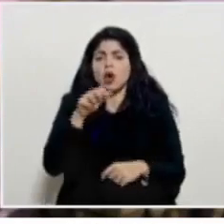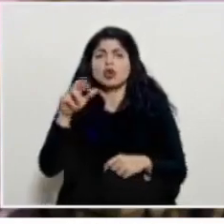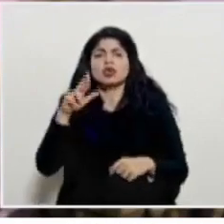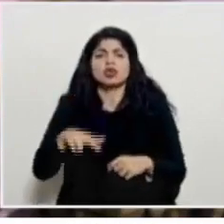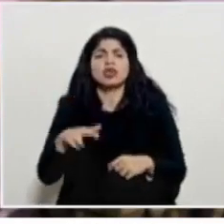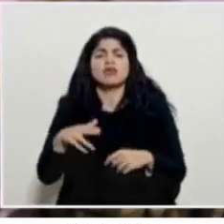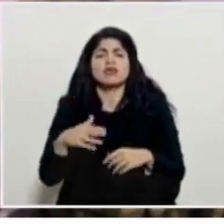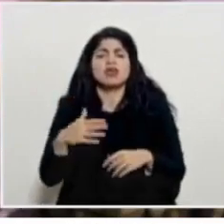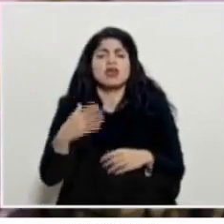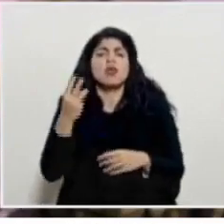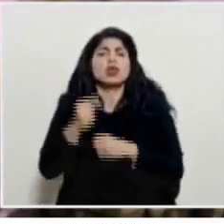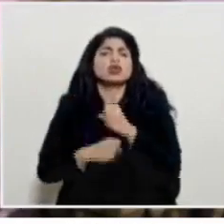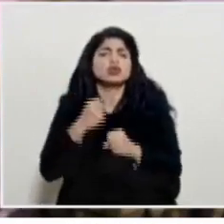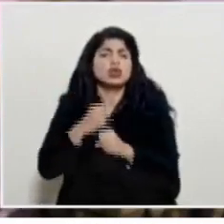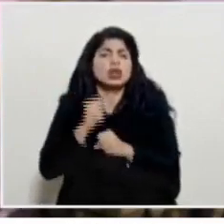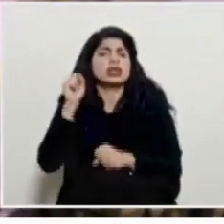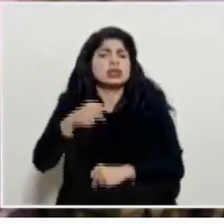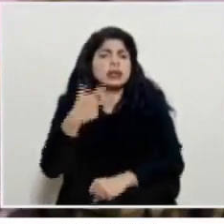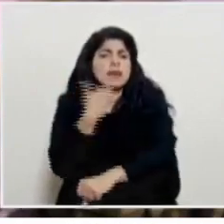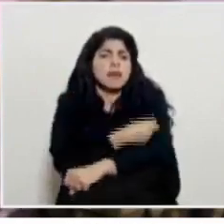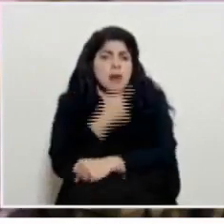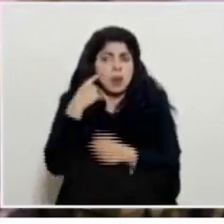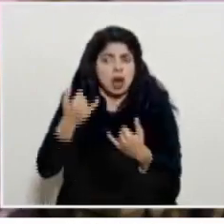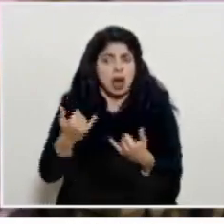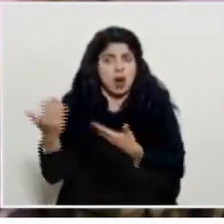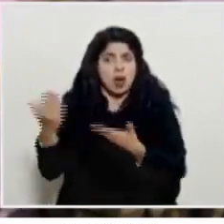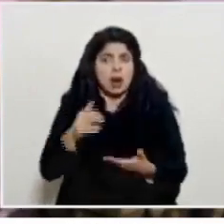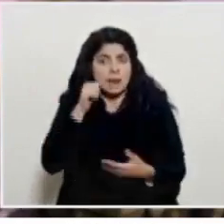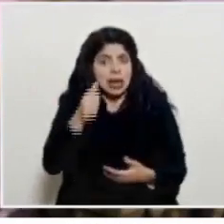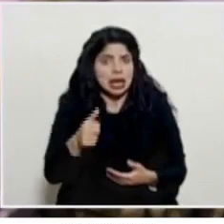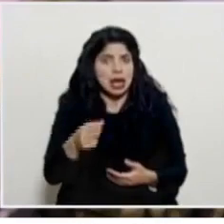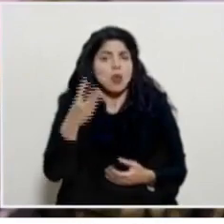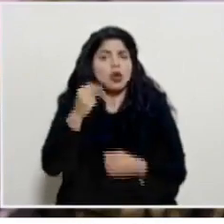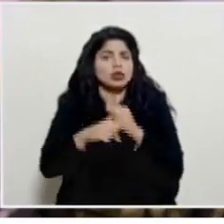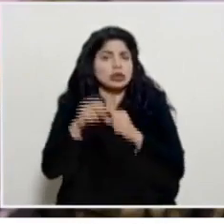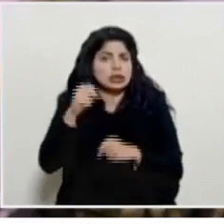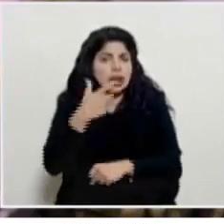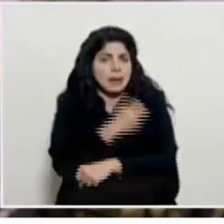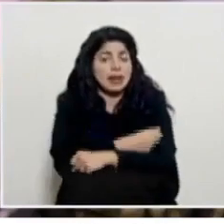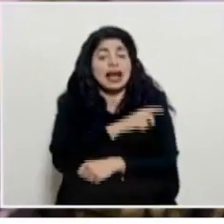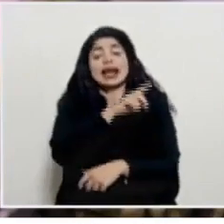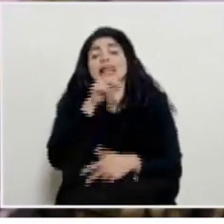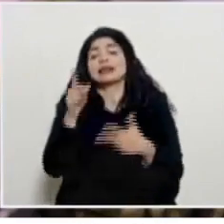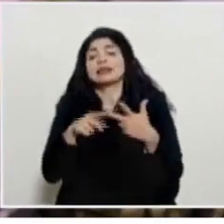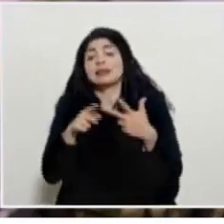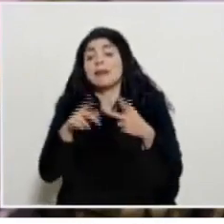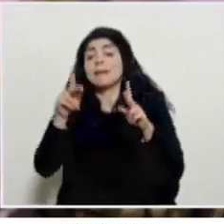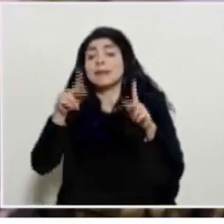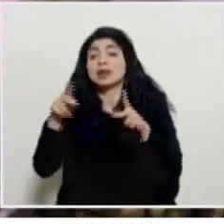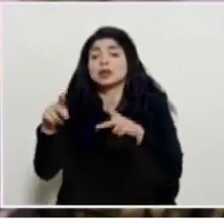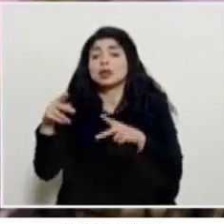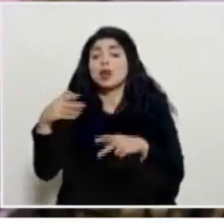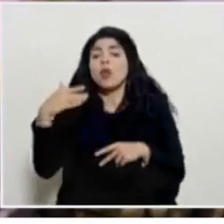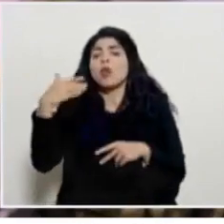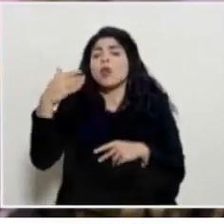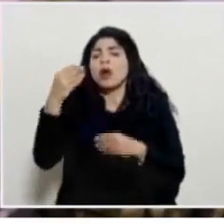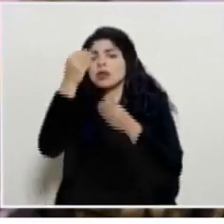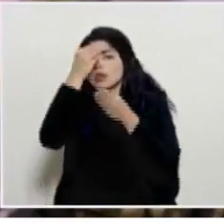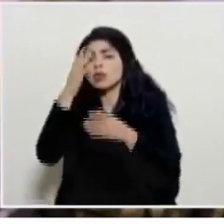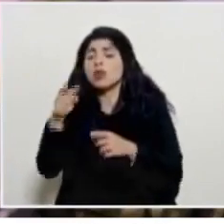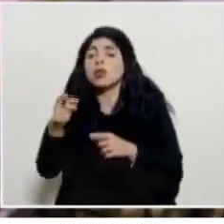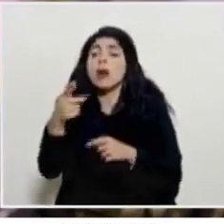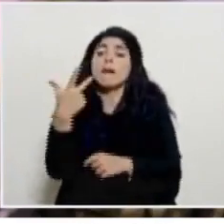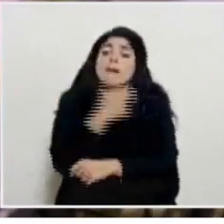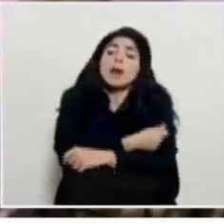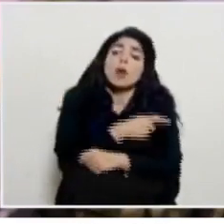van a estar aplicándola inicialmente ya ahora que llegan a partir de mañana? Y en segundo lugar saber a las personas en qué momento se les indicará cuál vacuna